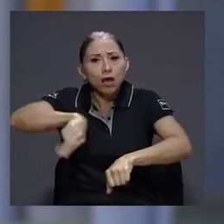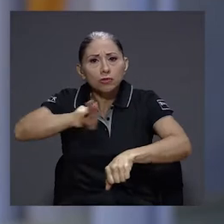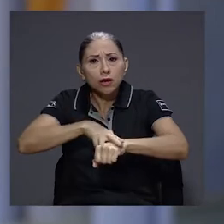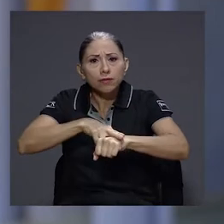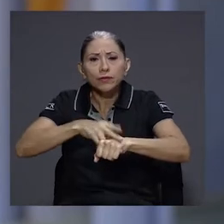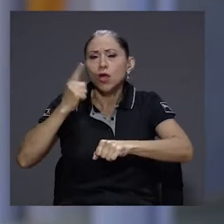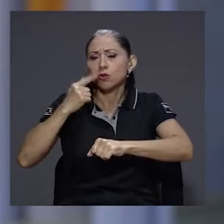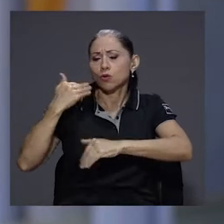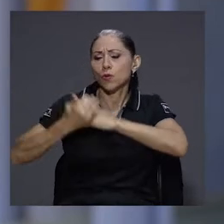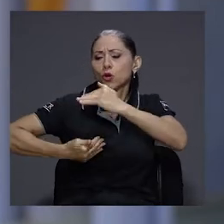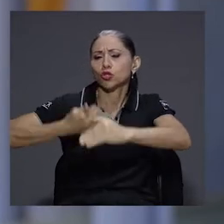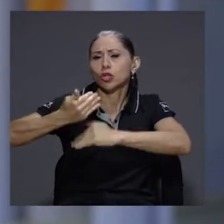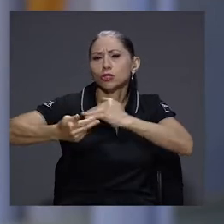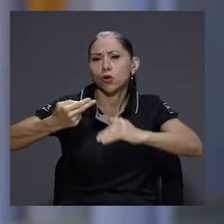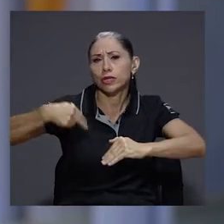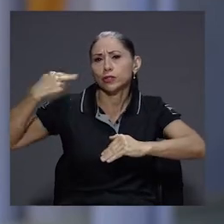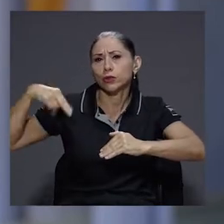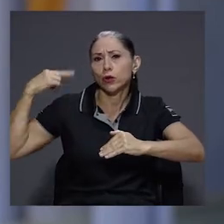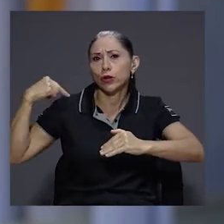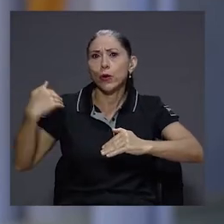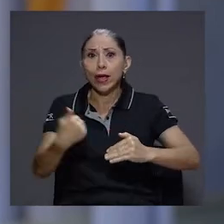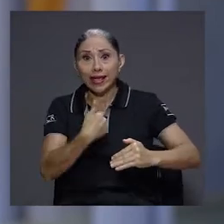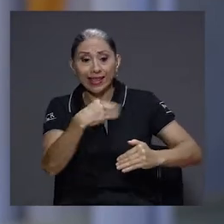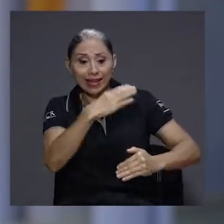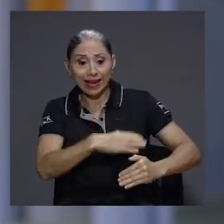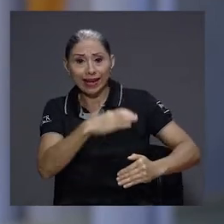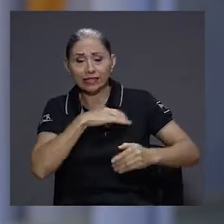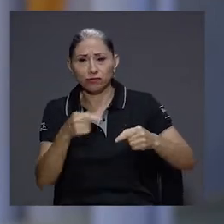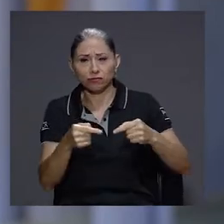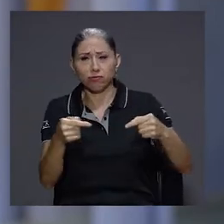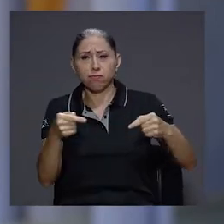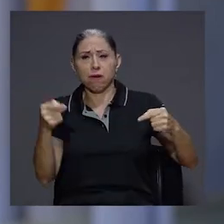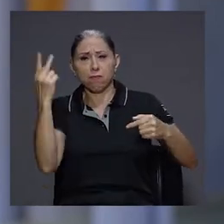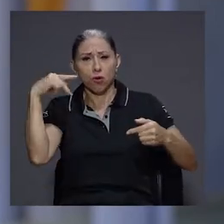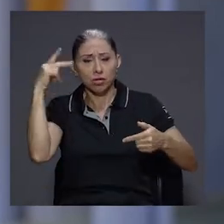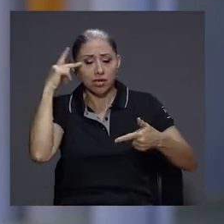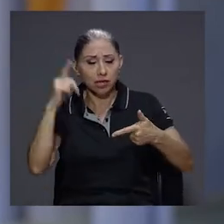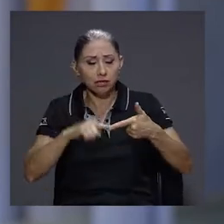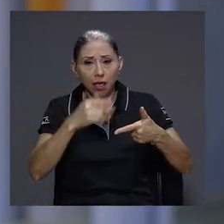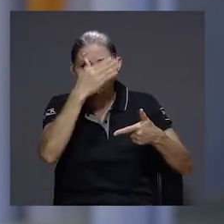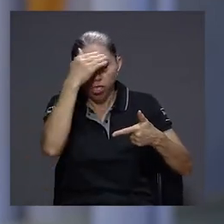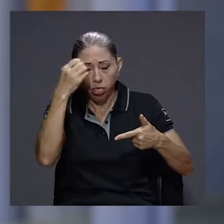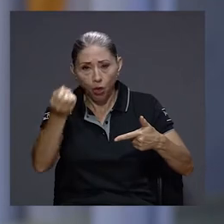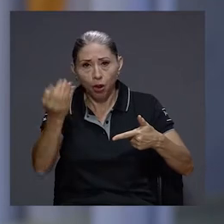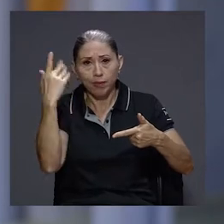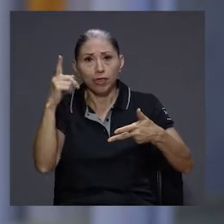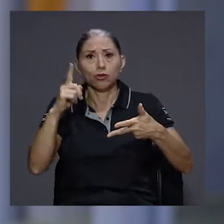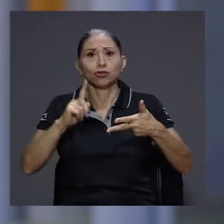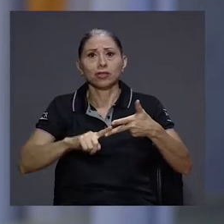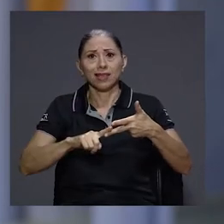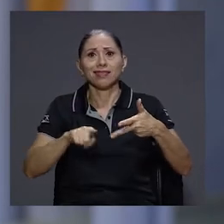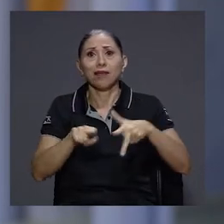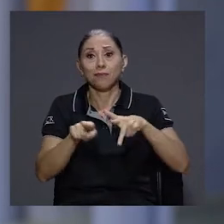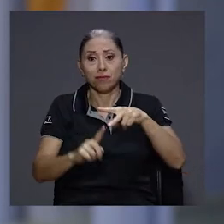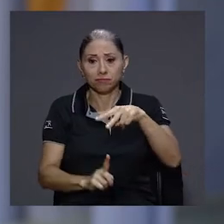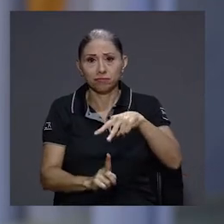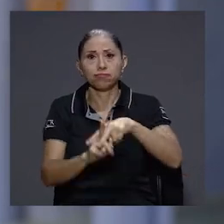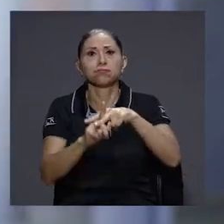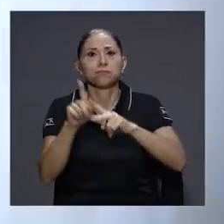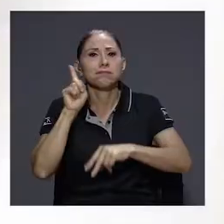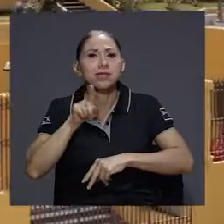un proceso histórico marcado por las contradicciones políticas, los olvidos y la construcción de mitos.